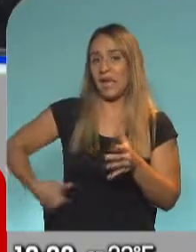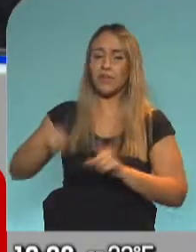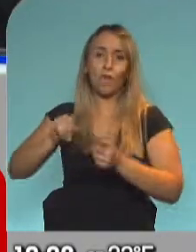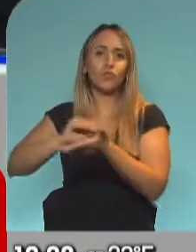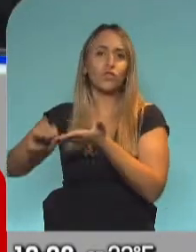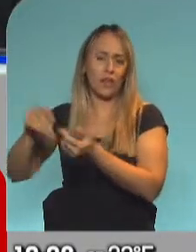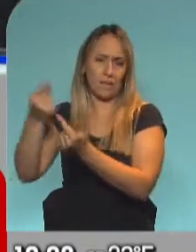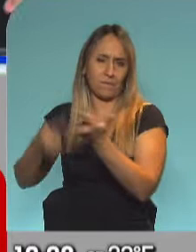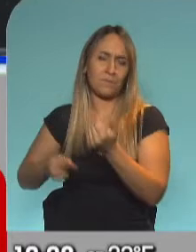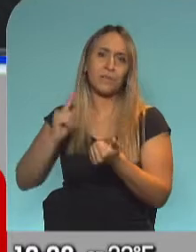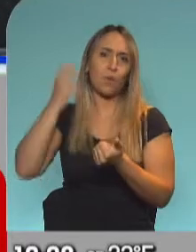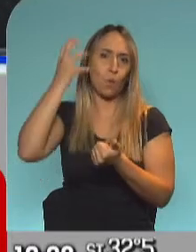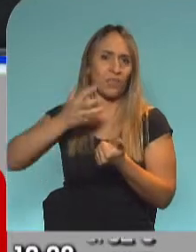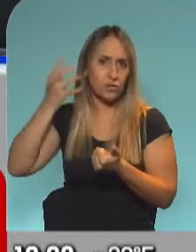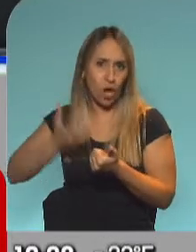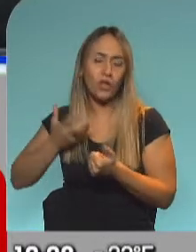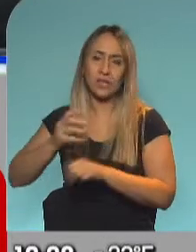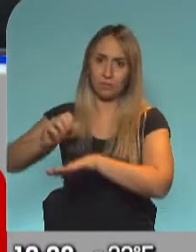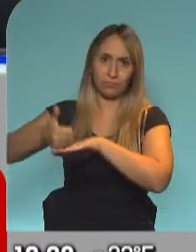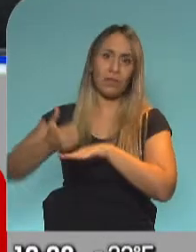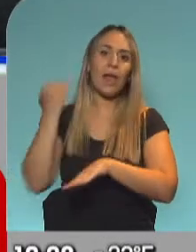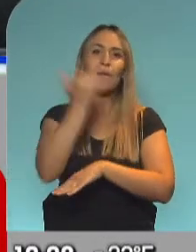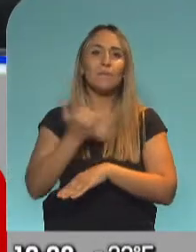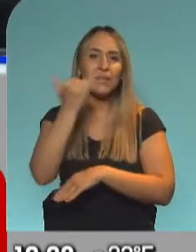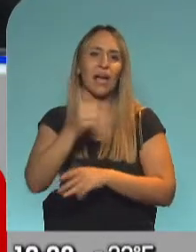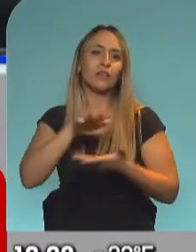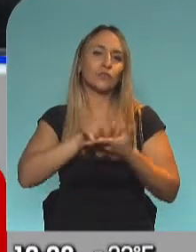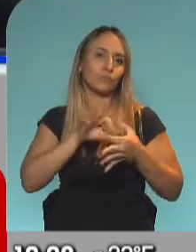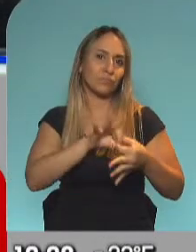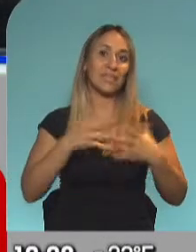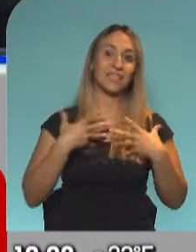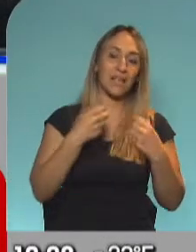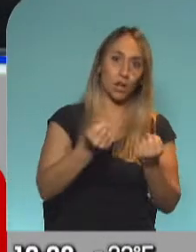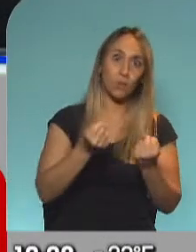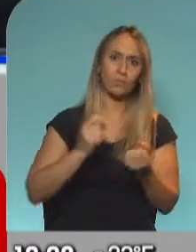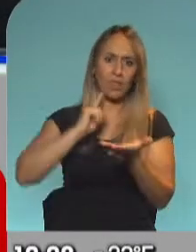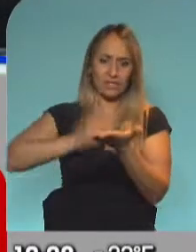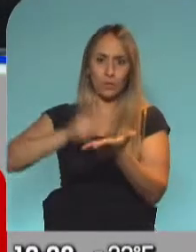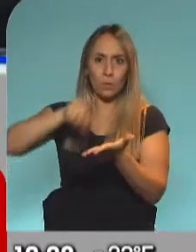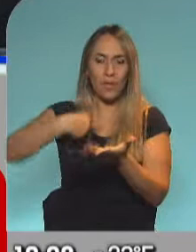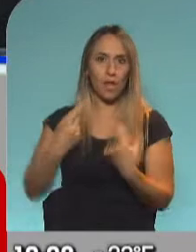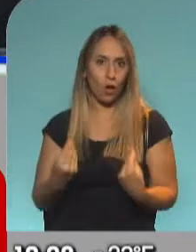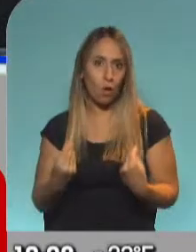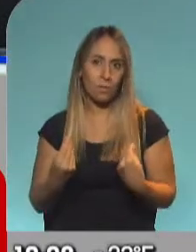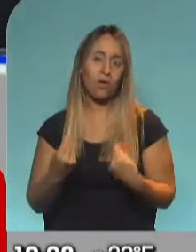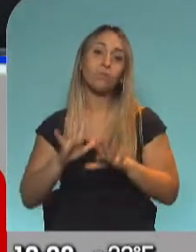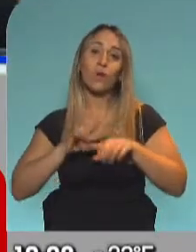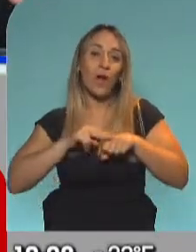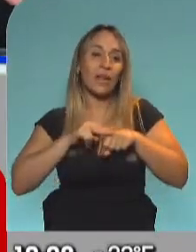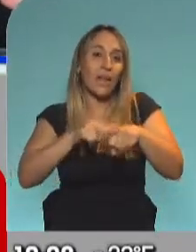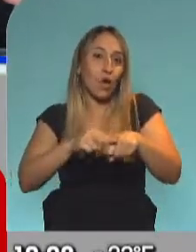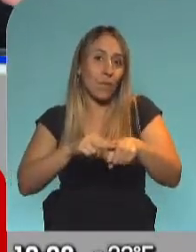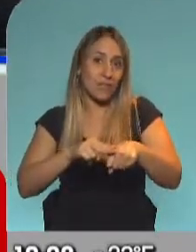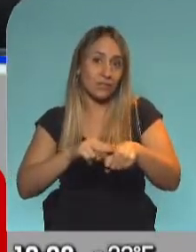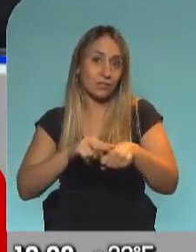gobierno, hablábamos ayer, estuvo Bisotti también explicando la parte sanitaria de esta decisión, fue una recomendación, hasta lo que